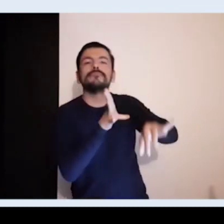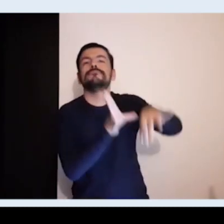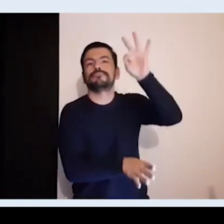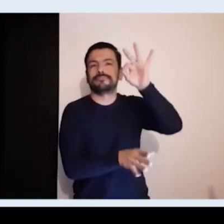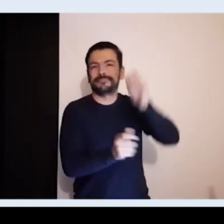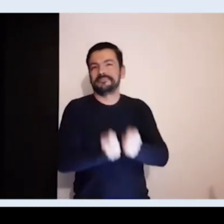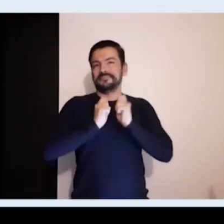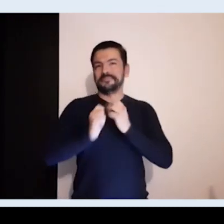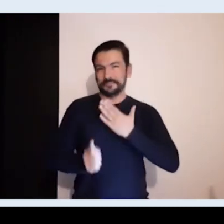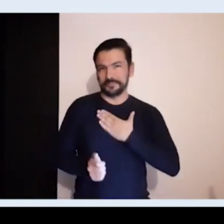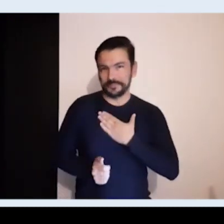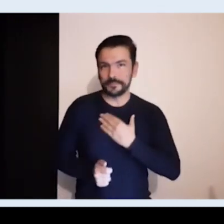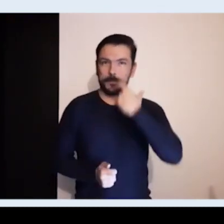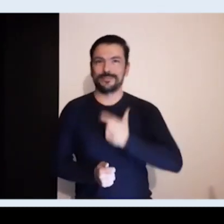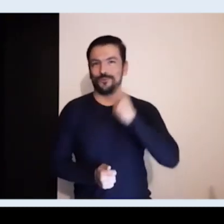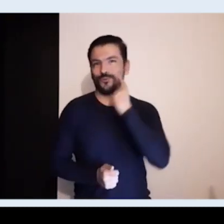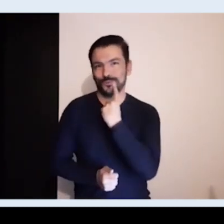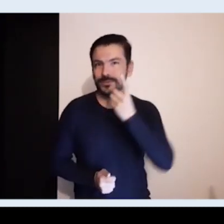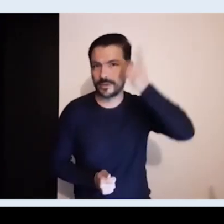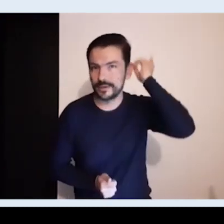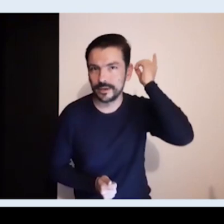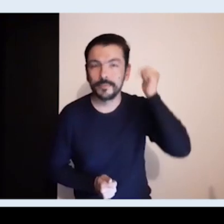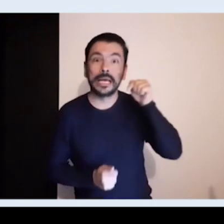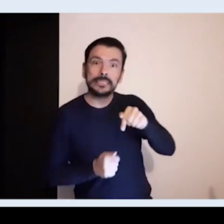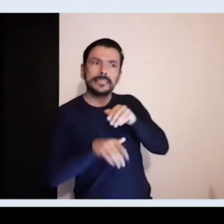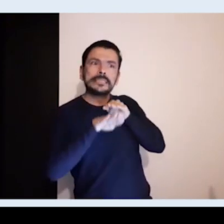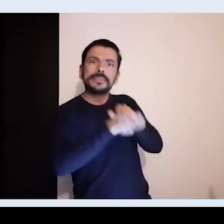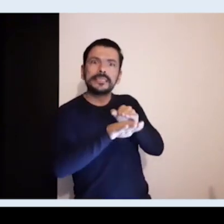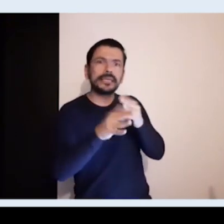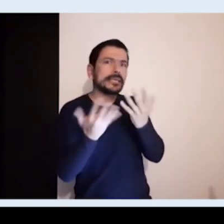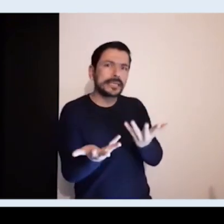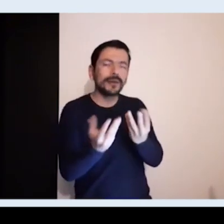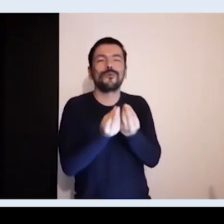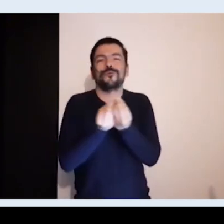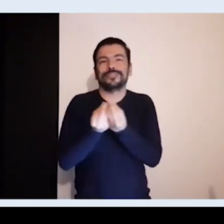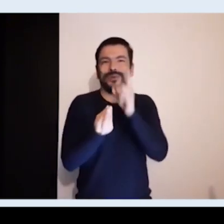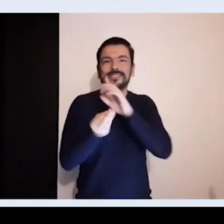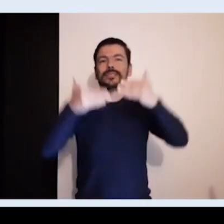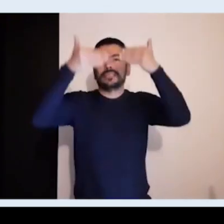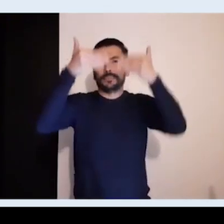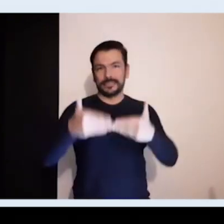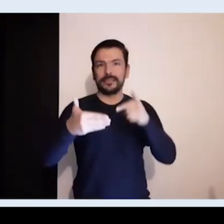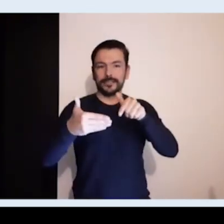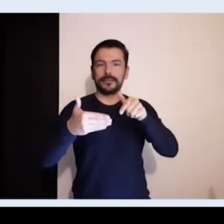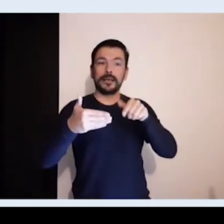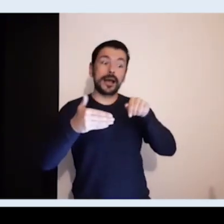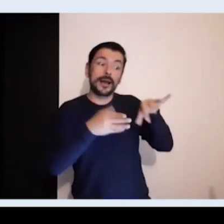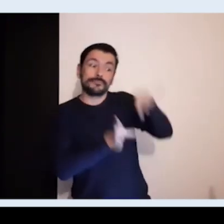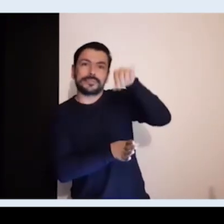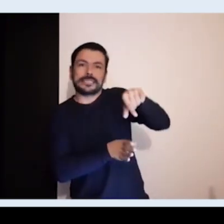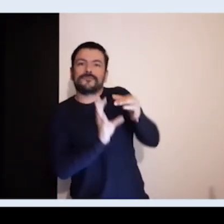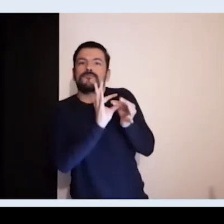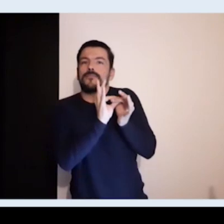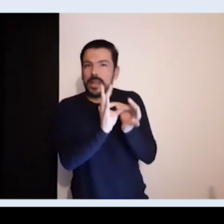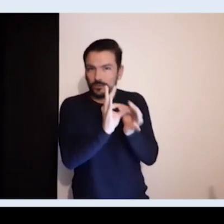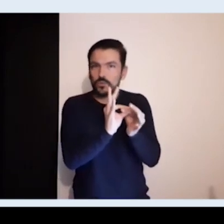de la población sorda a nivel nacional en el Consejo Nacional de Discapacidad. El Consejo Nacional